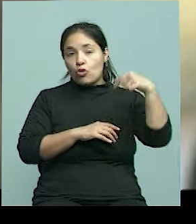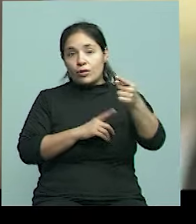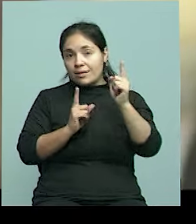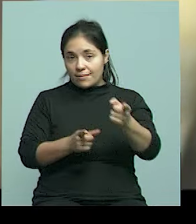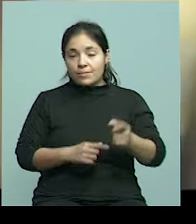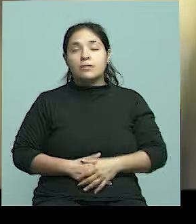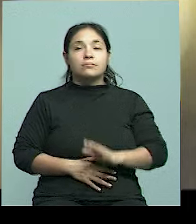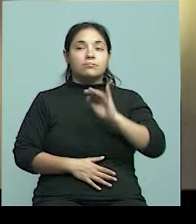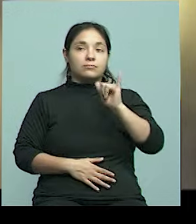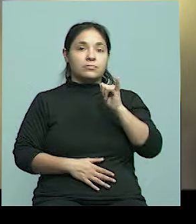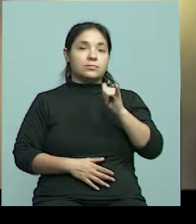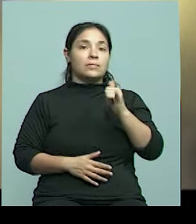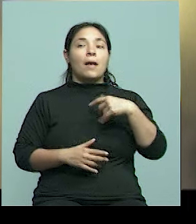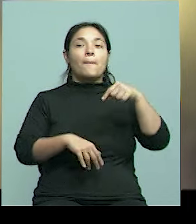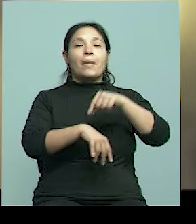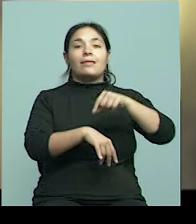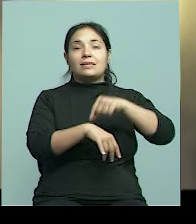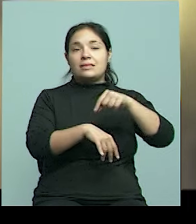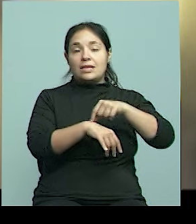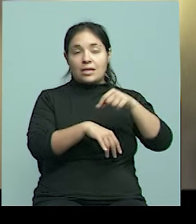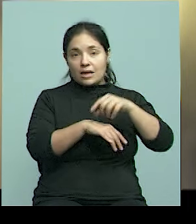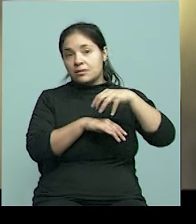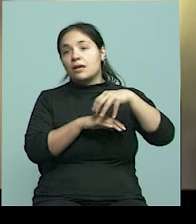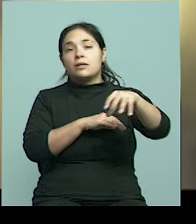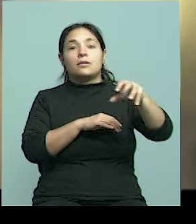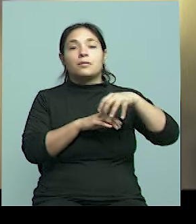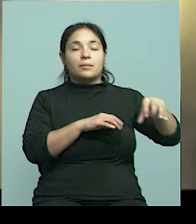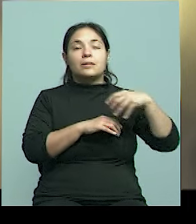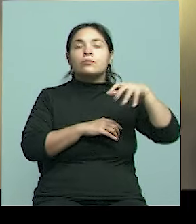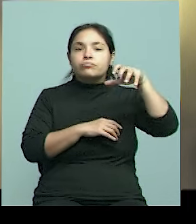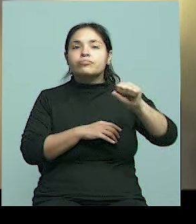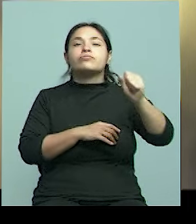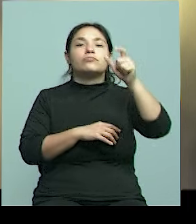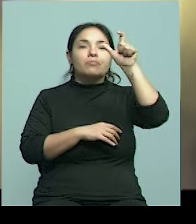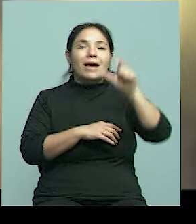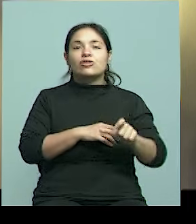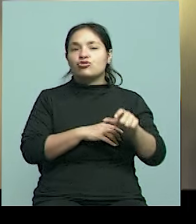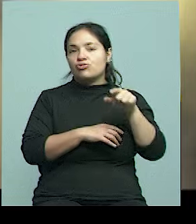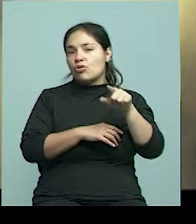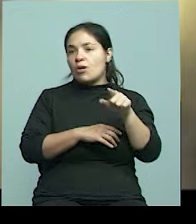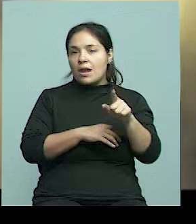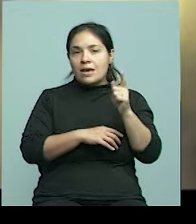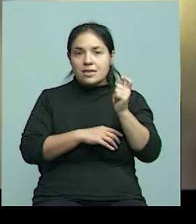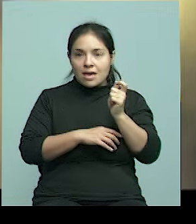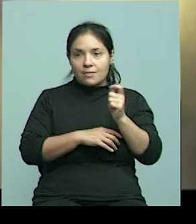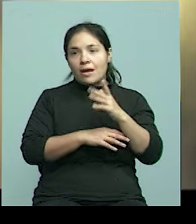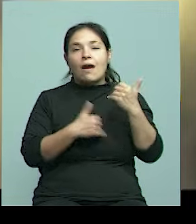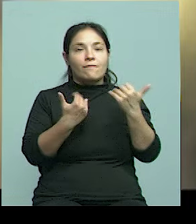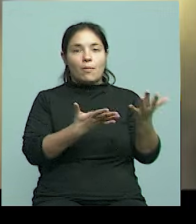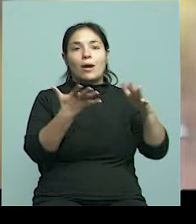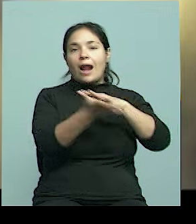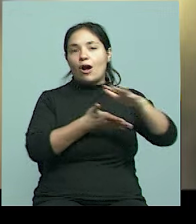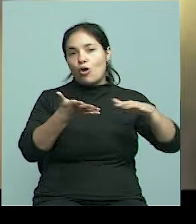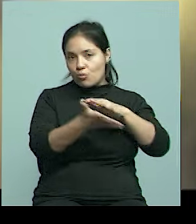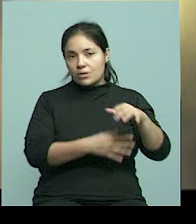dentro de la medicina y la parte de identificación humana, que es directamente a la comunidad. Para